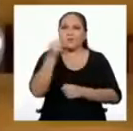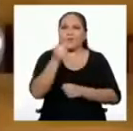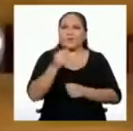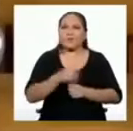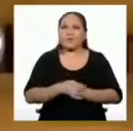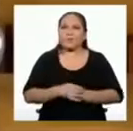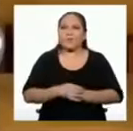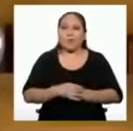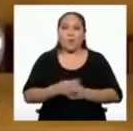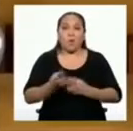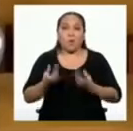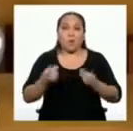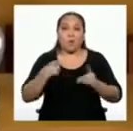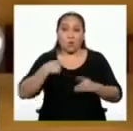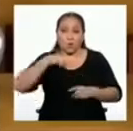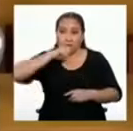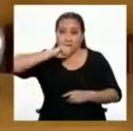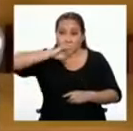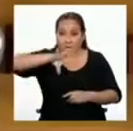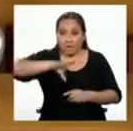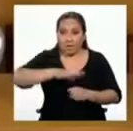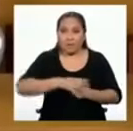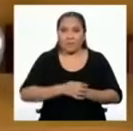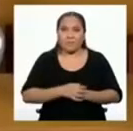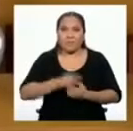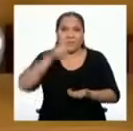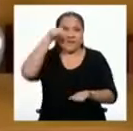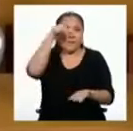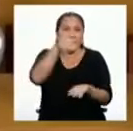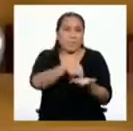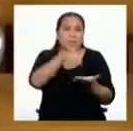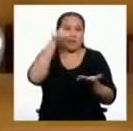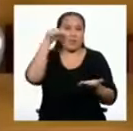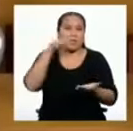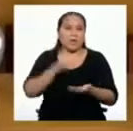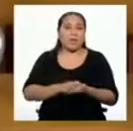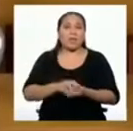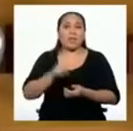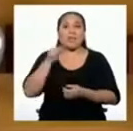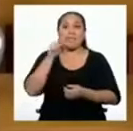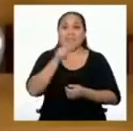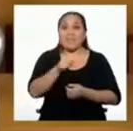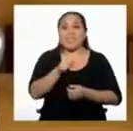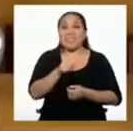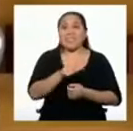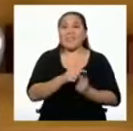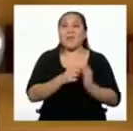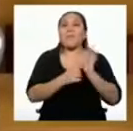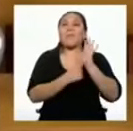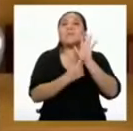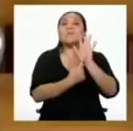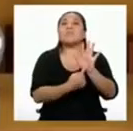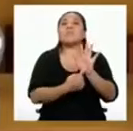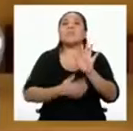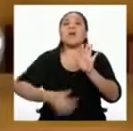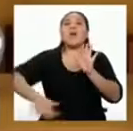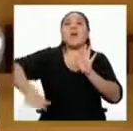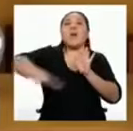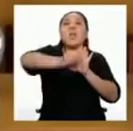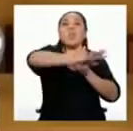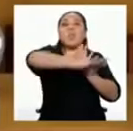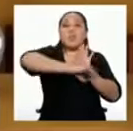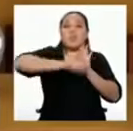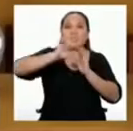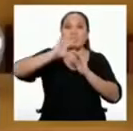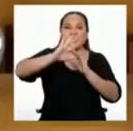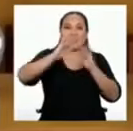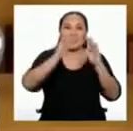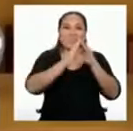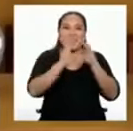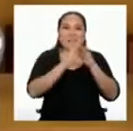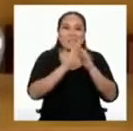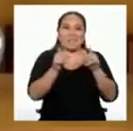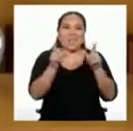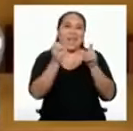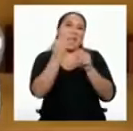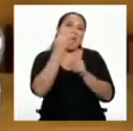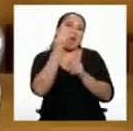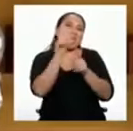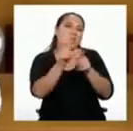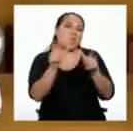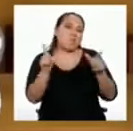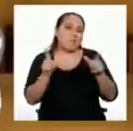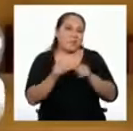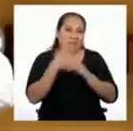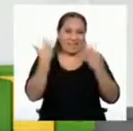Cuando te lo indique, vas a presionarlo y así le mostraremos a todos y a todas en casa algunos lugares.